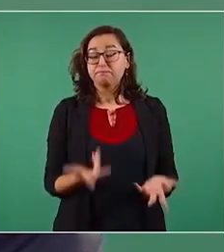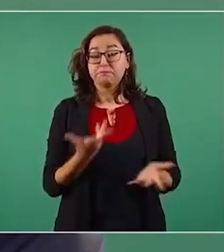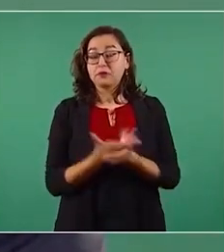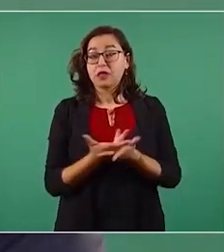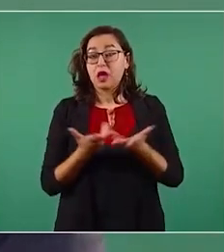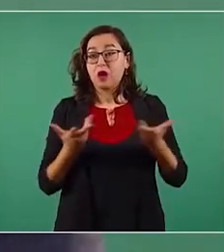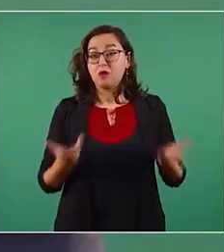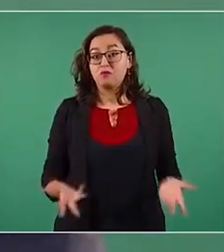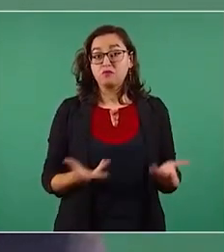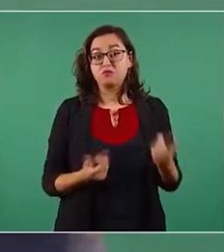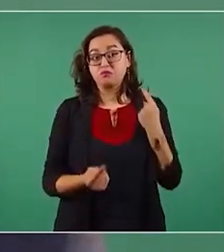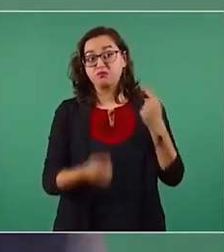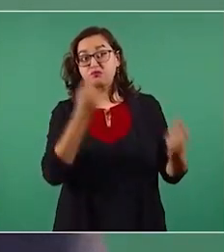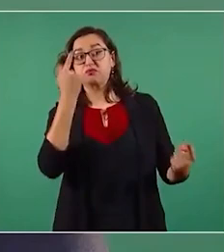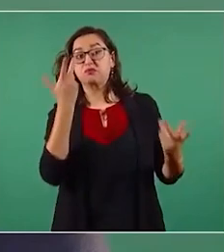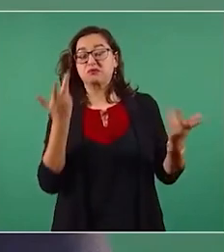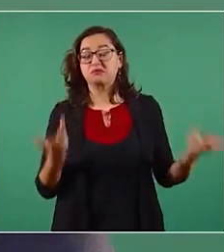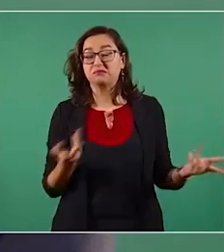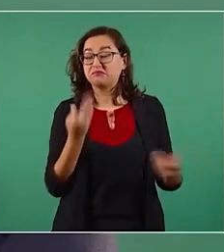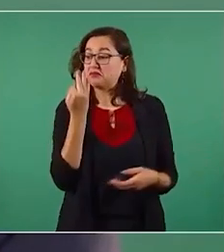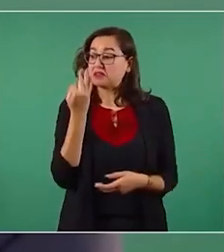de manera traicionera.